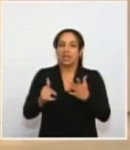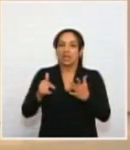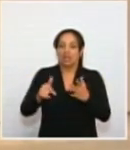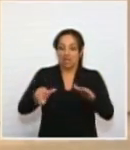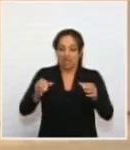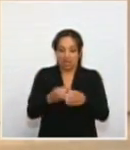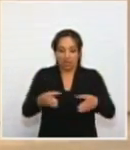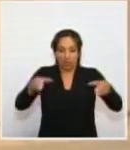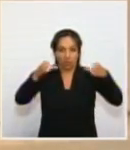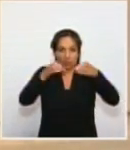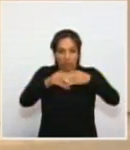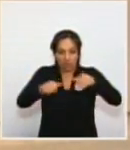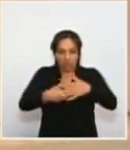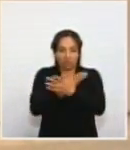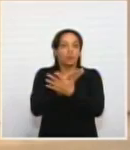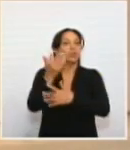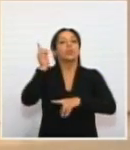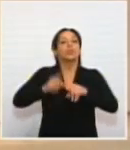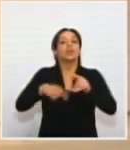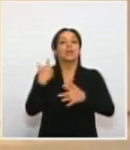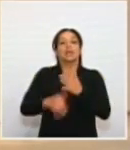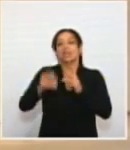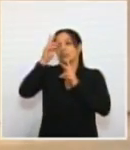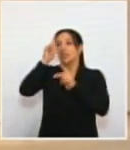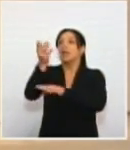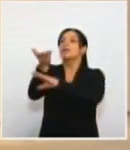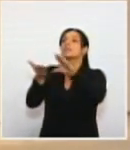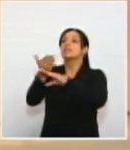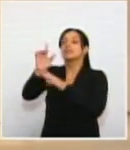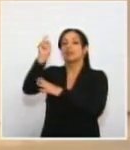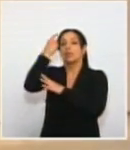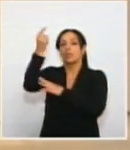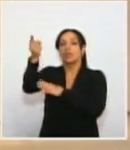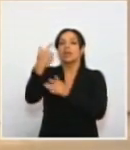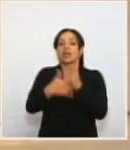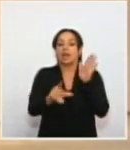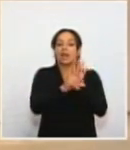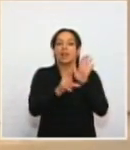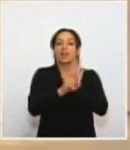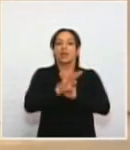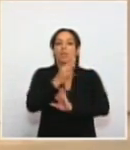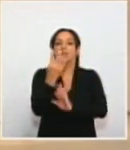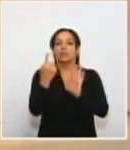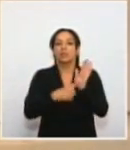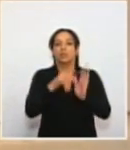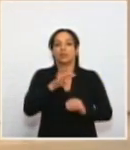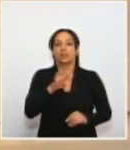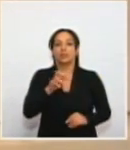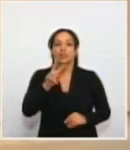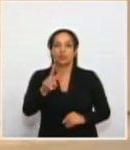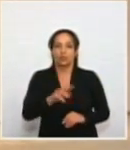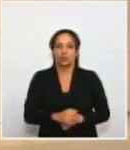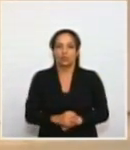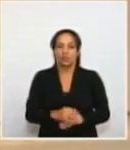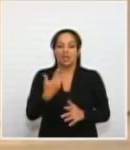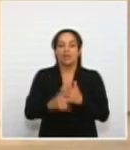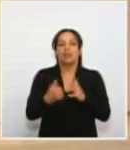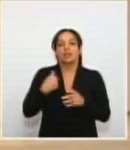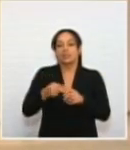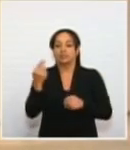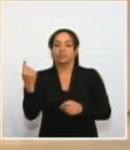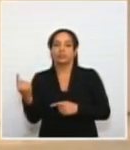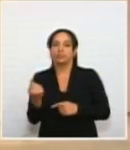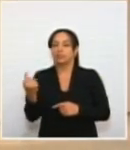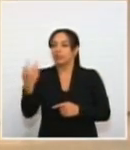este Congreso de la República de hacerle cumplir a estos gobiernos la Ley Cuarta de 1992 y ven a los retirados y a la Reserva Activa